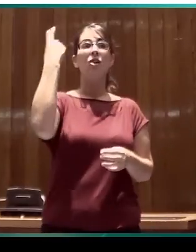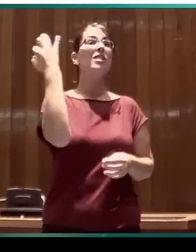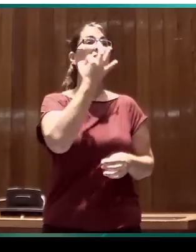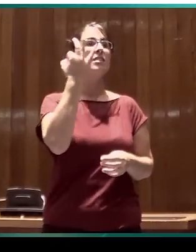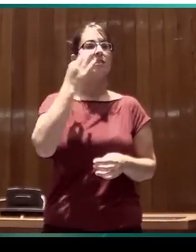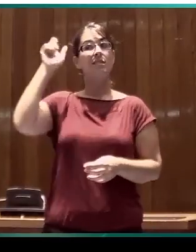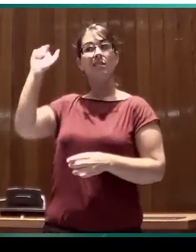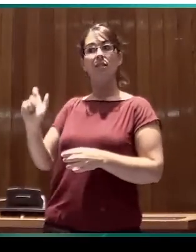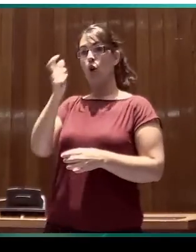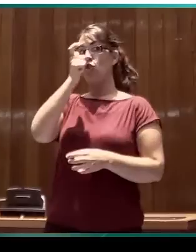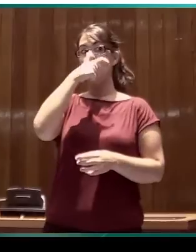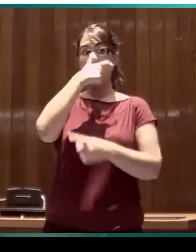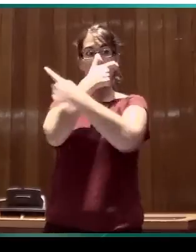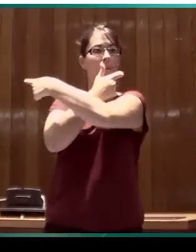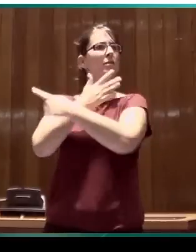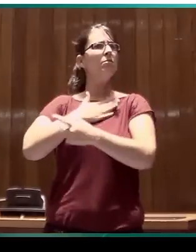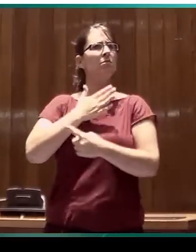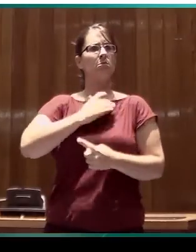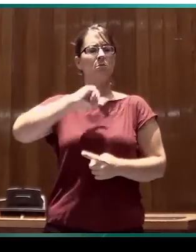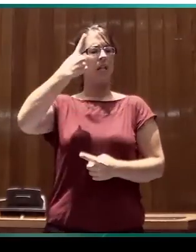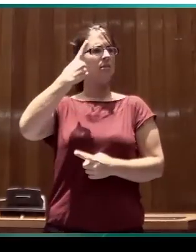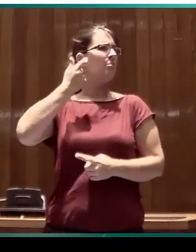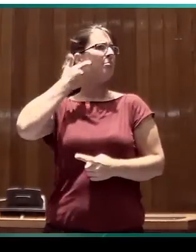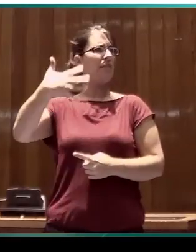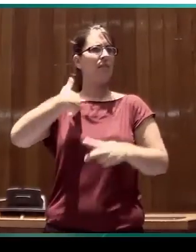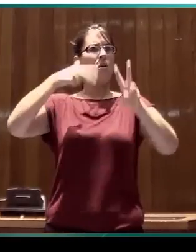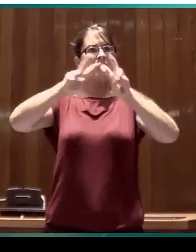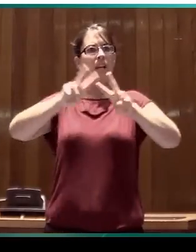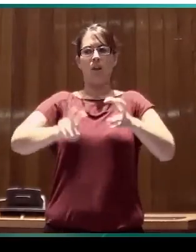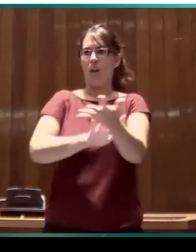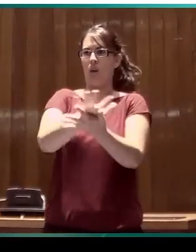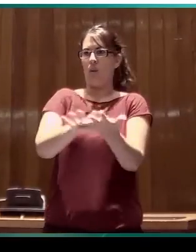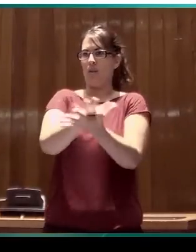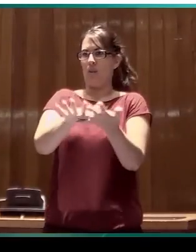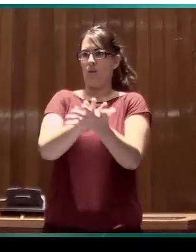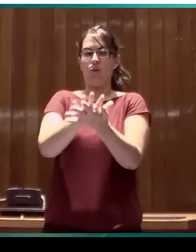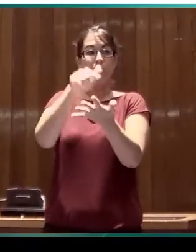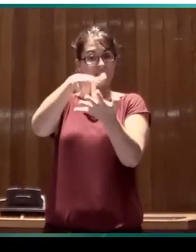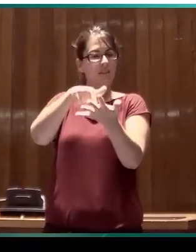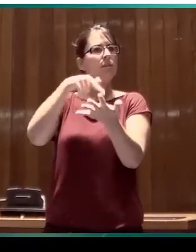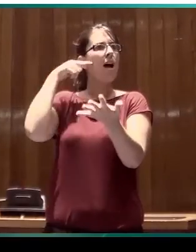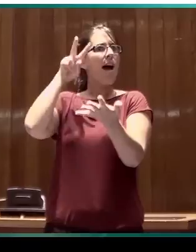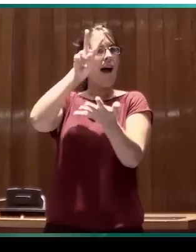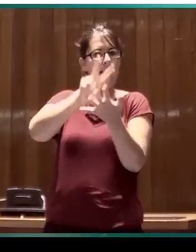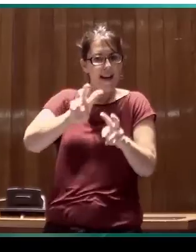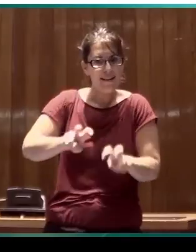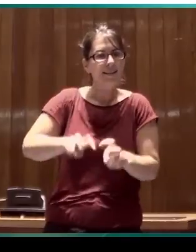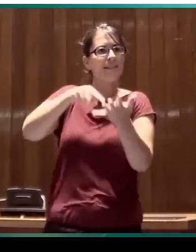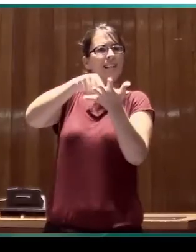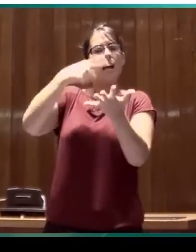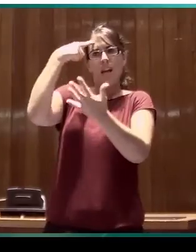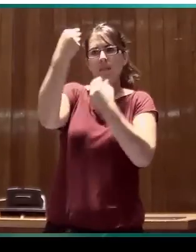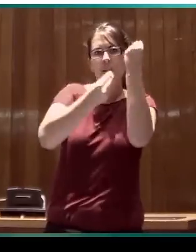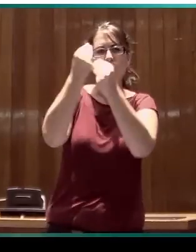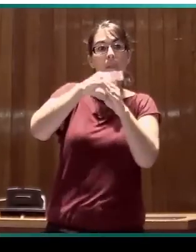más distinguido investigador de la lengua de signos como objeto de análisis y reflexión para la lingüística